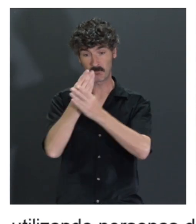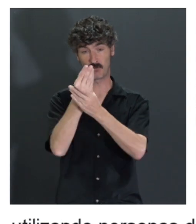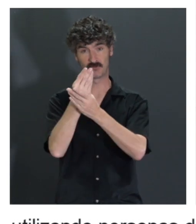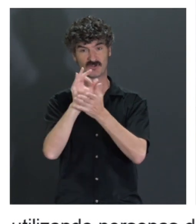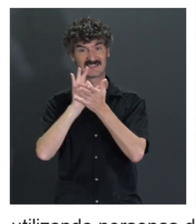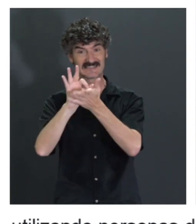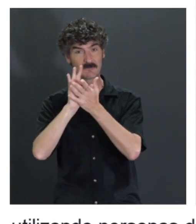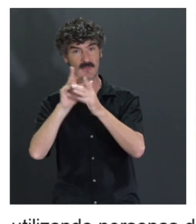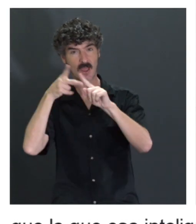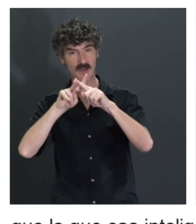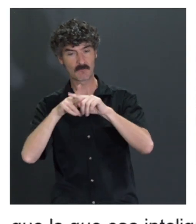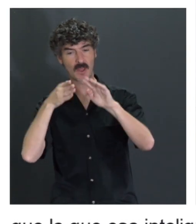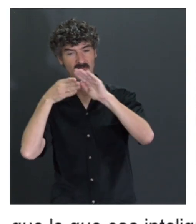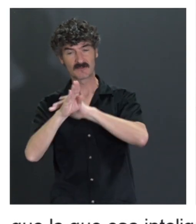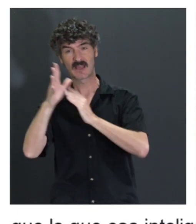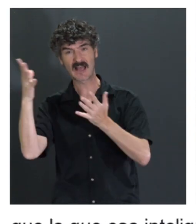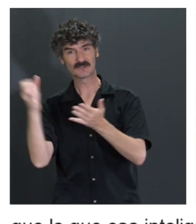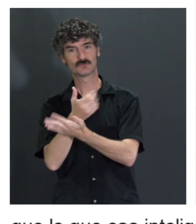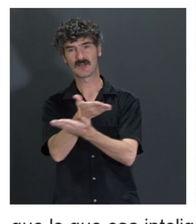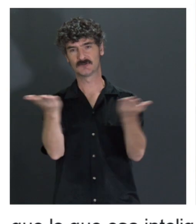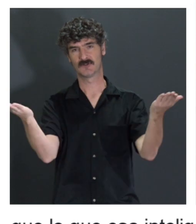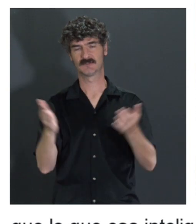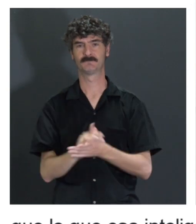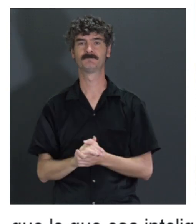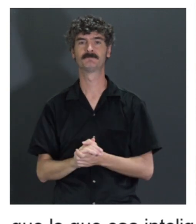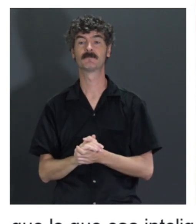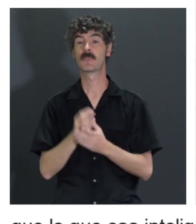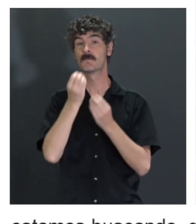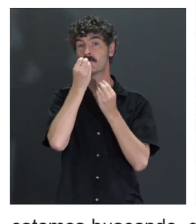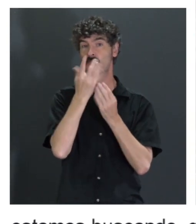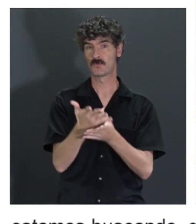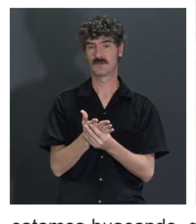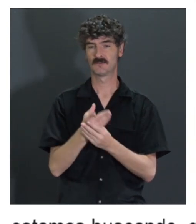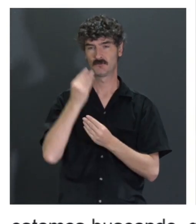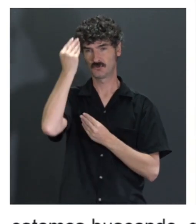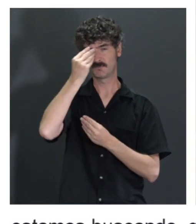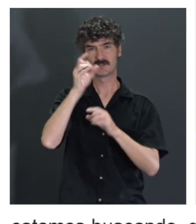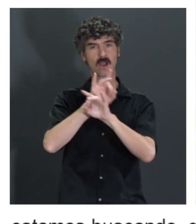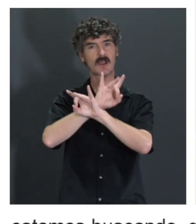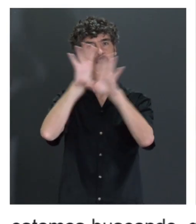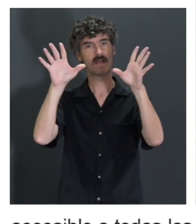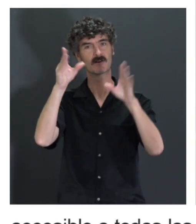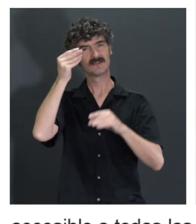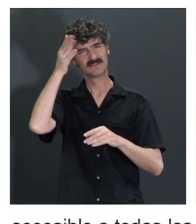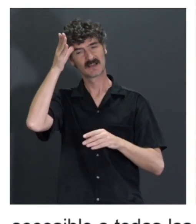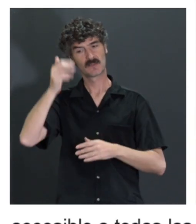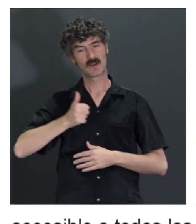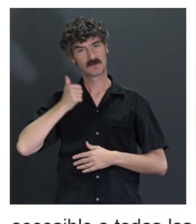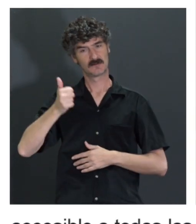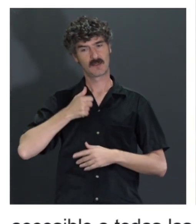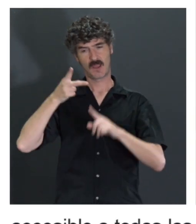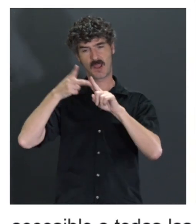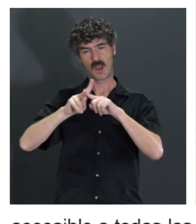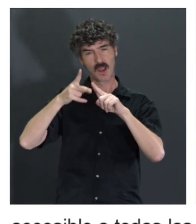servicio esa herramienta accesible a todas las personas Muy bien pues yo creo que ha quedado claro que la inteligencia artificial es una